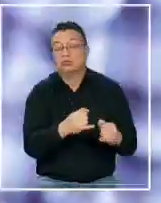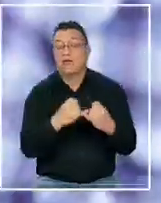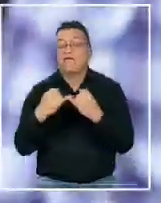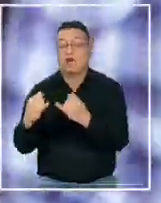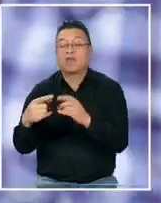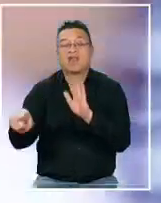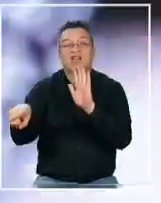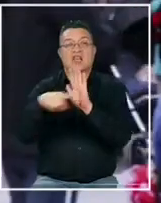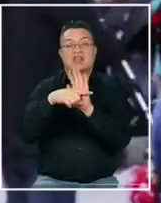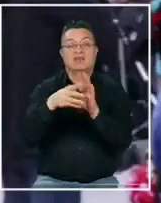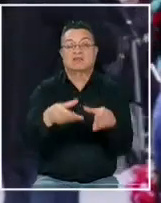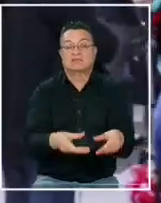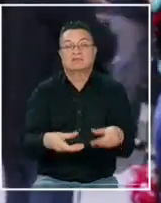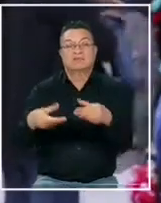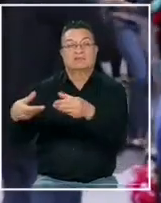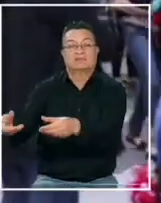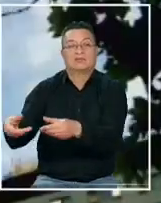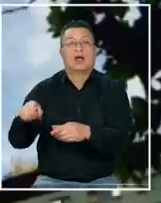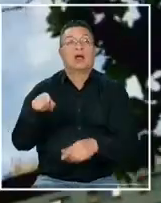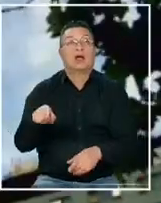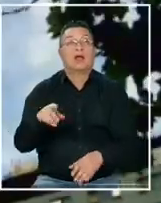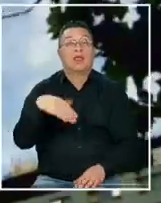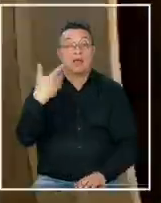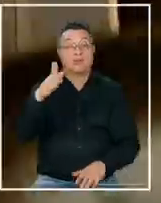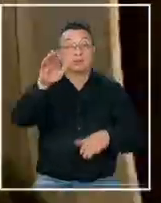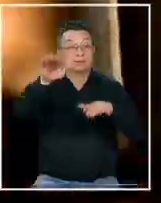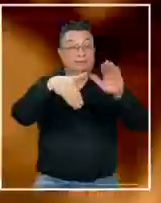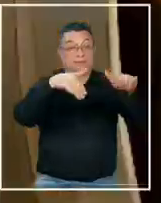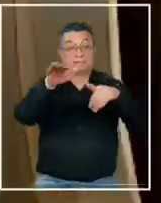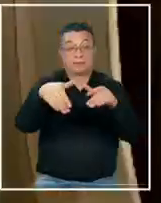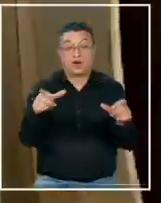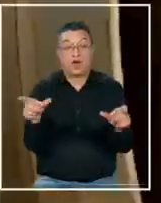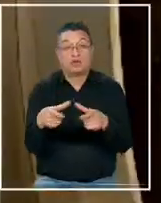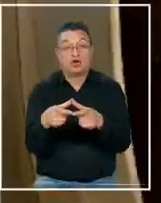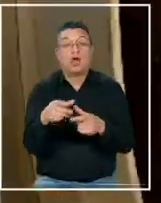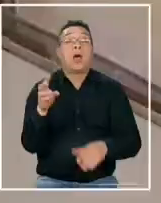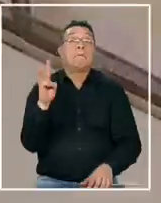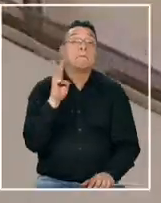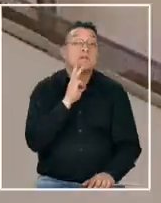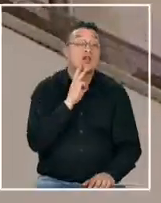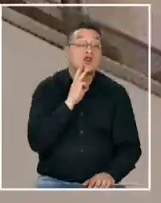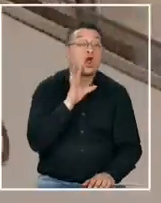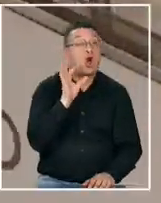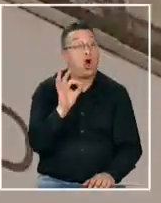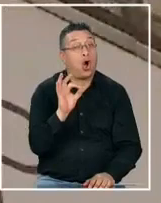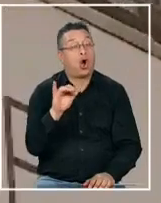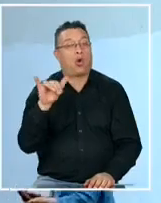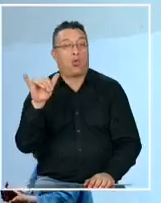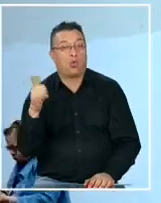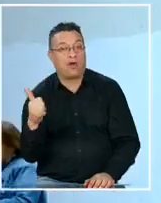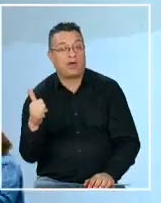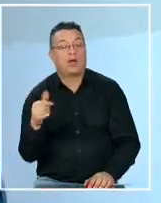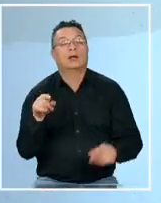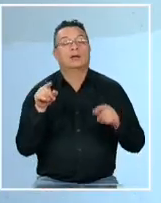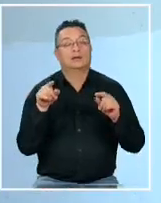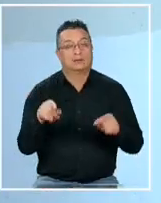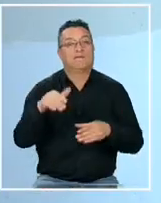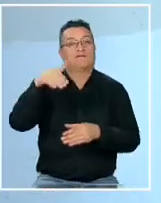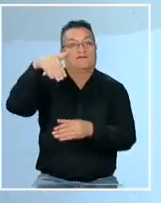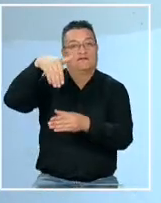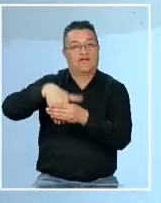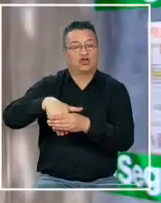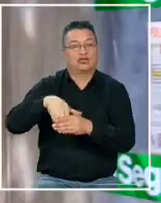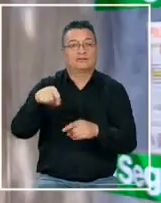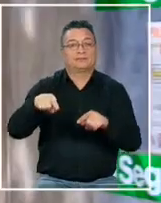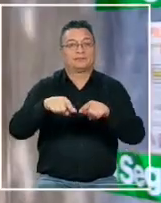informe negativo a la sala. Se va a citar después de esa comisión para el miércoles o a más tardar el jueves para que esto sea votado